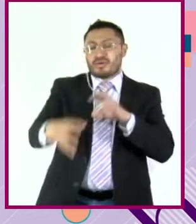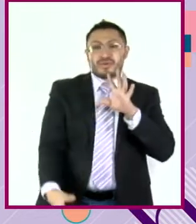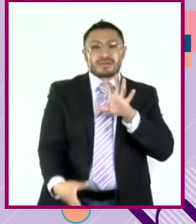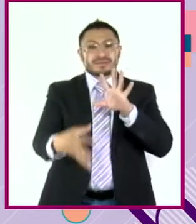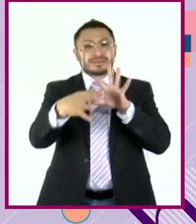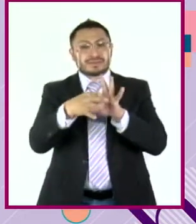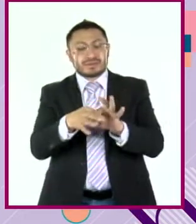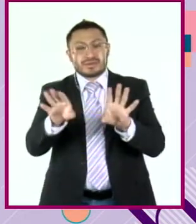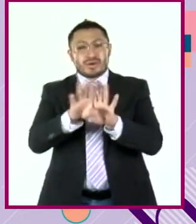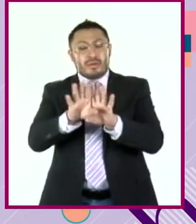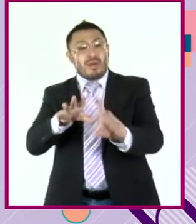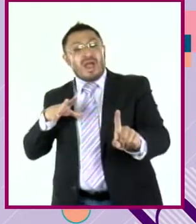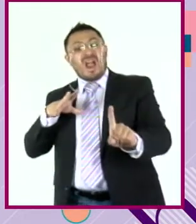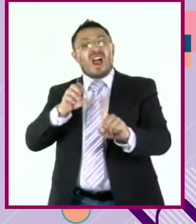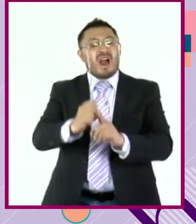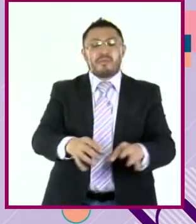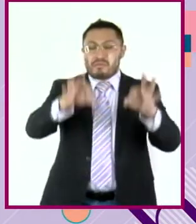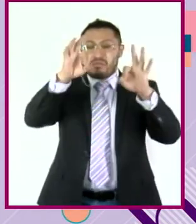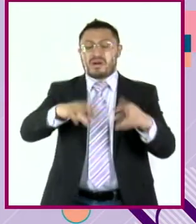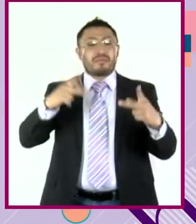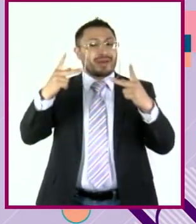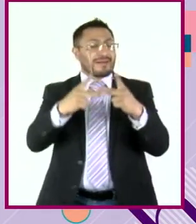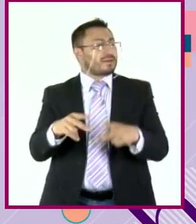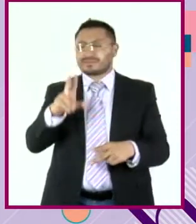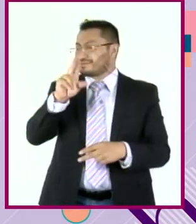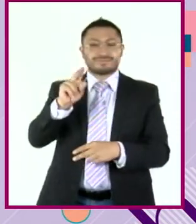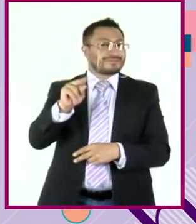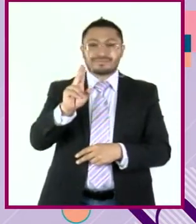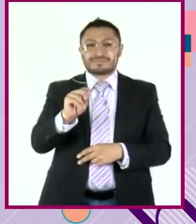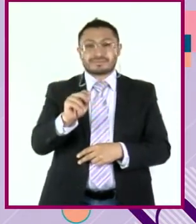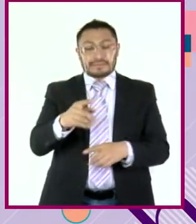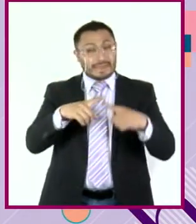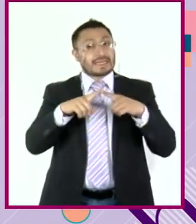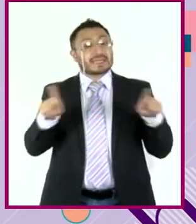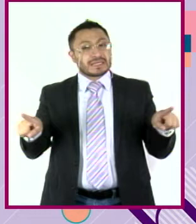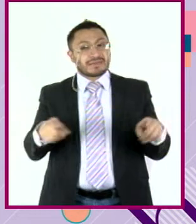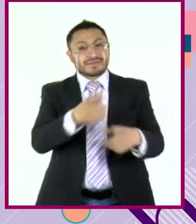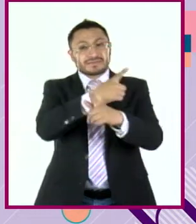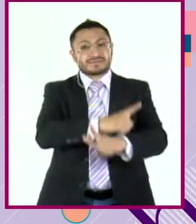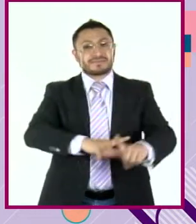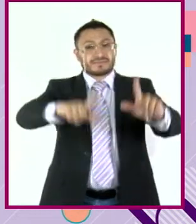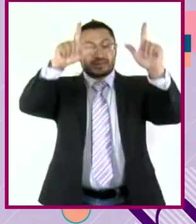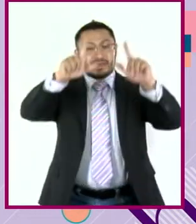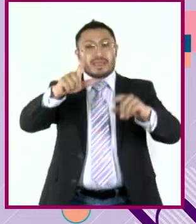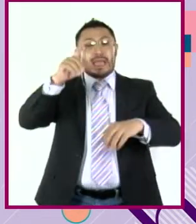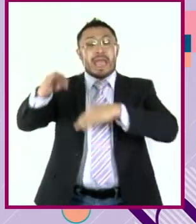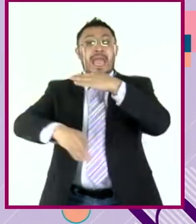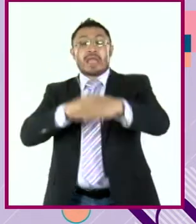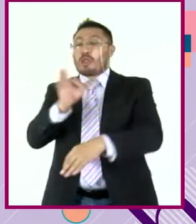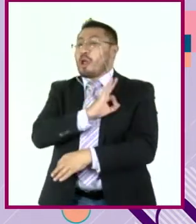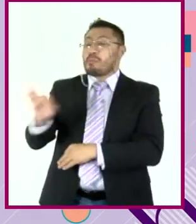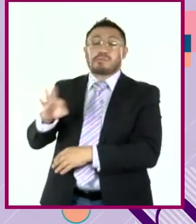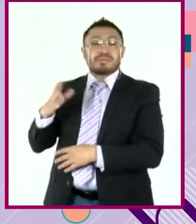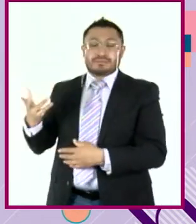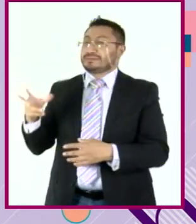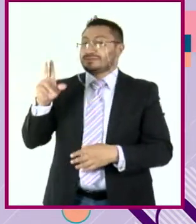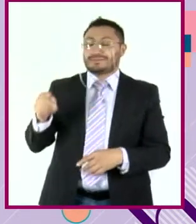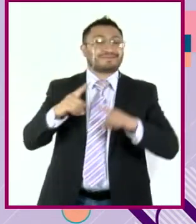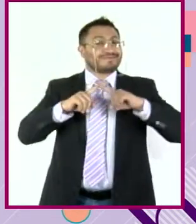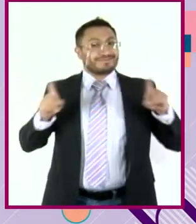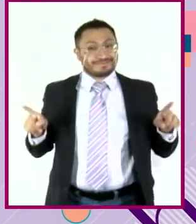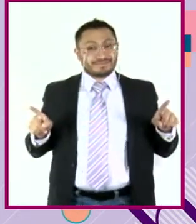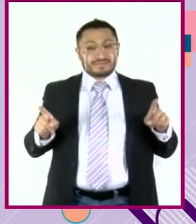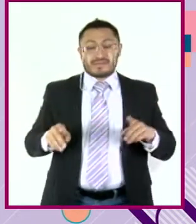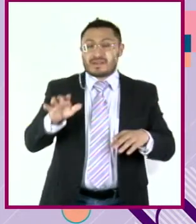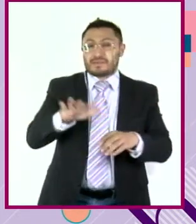indefectiblemente. No es lo mismo la libertad que la omnipotencia. Por ello, cuanta más